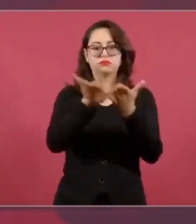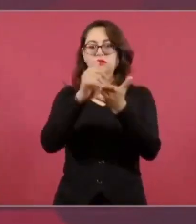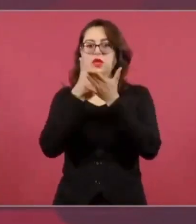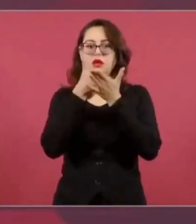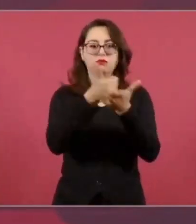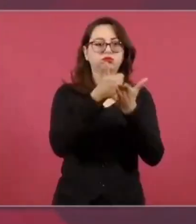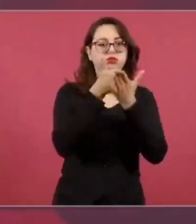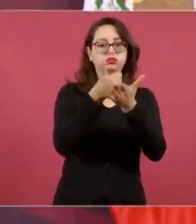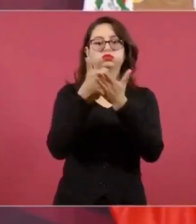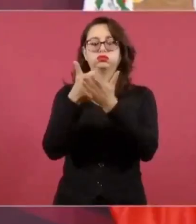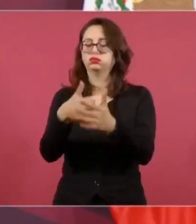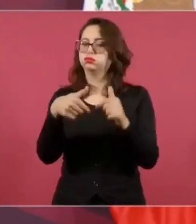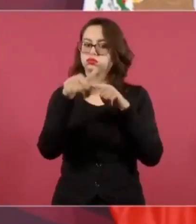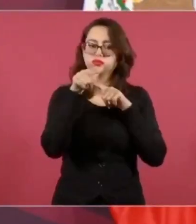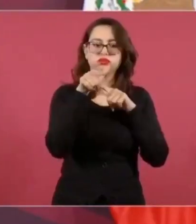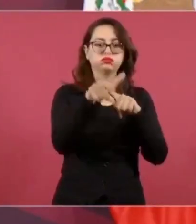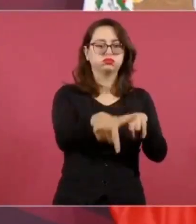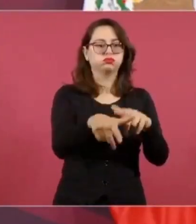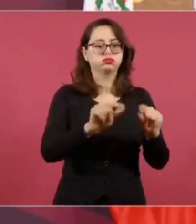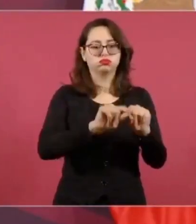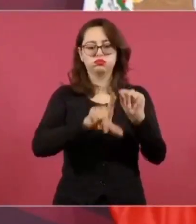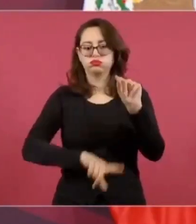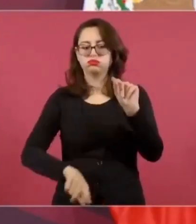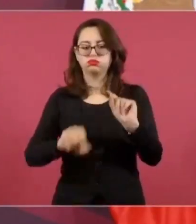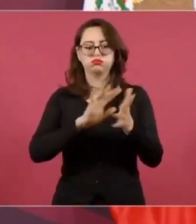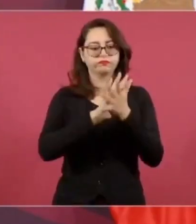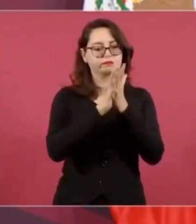la transformación,